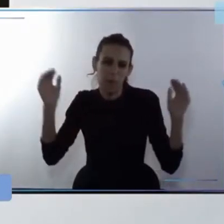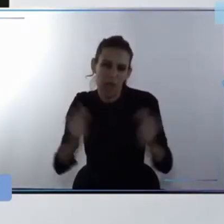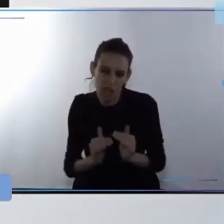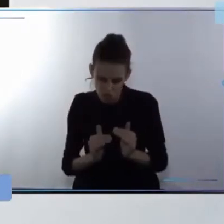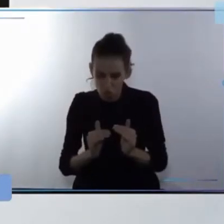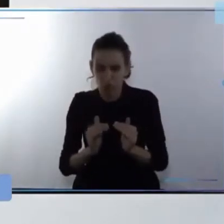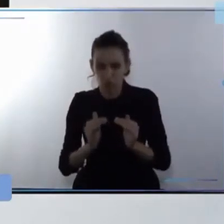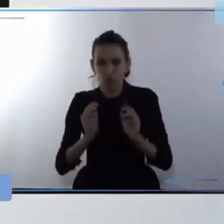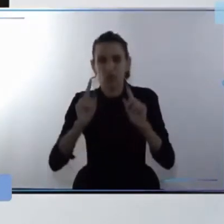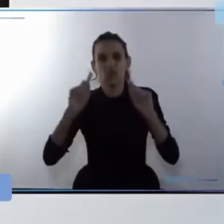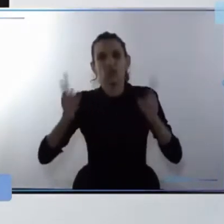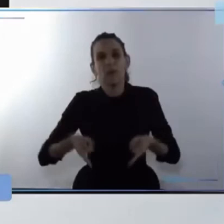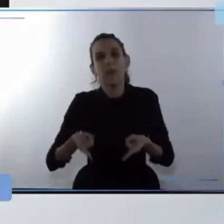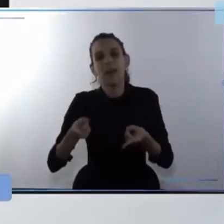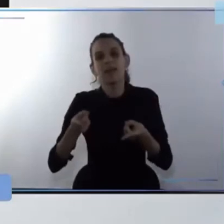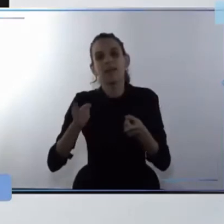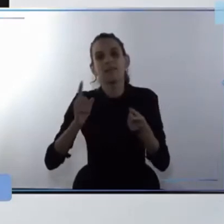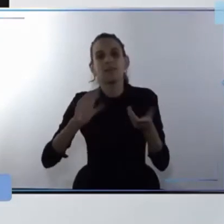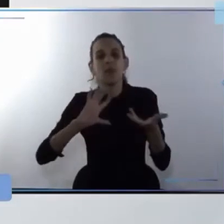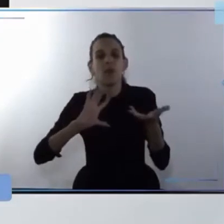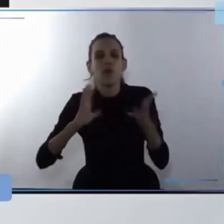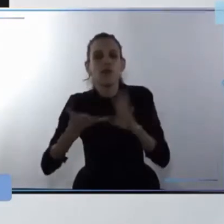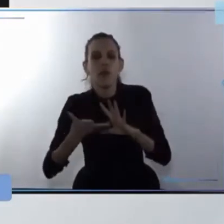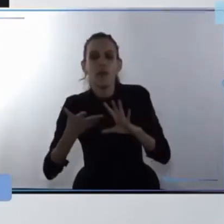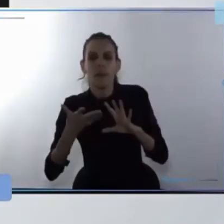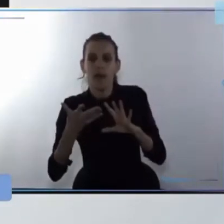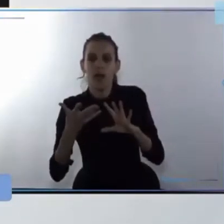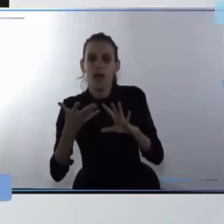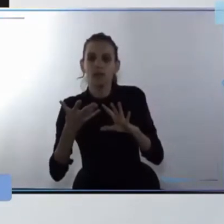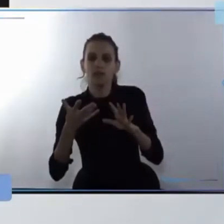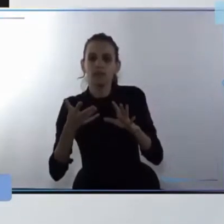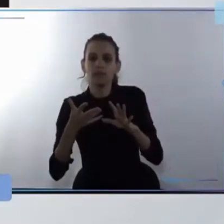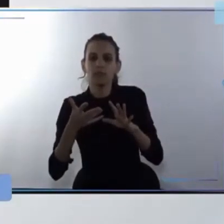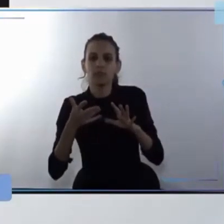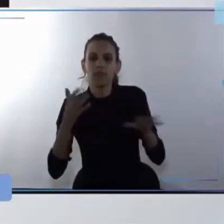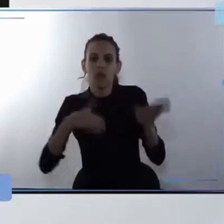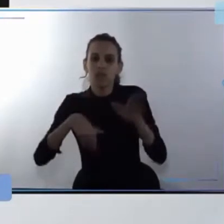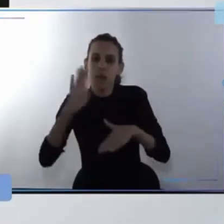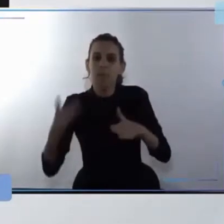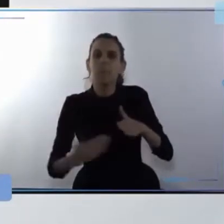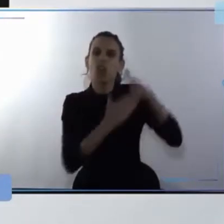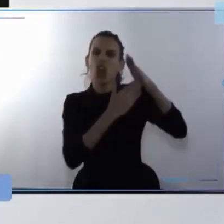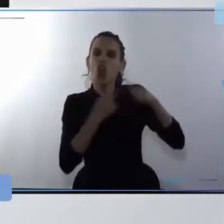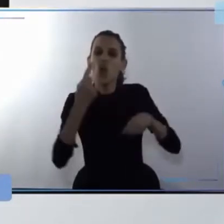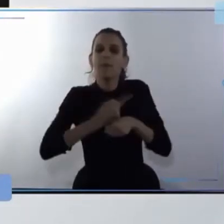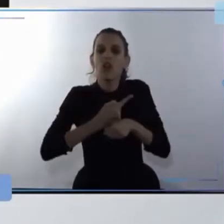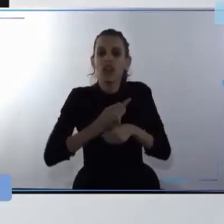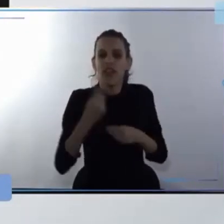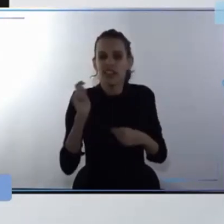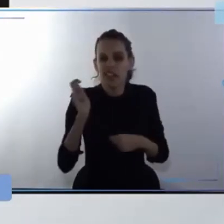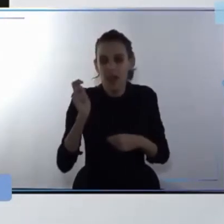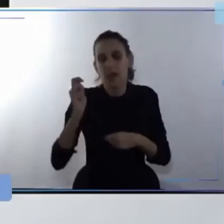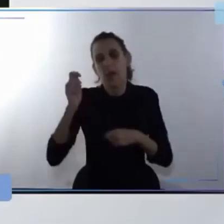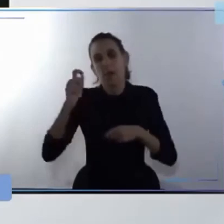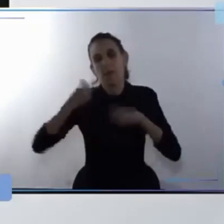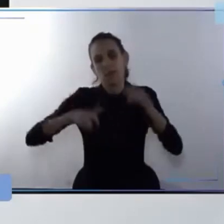desde el punto de vista tarifario y que prioricen a peatones ciclistas y transporte público